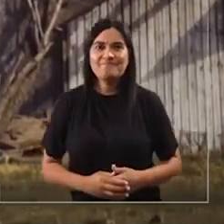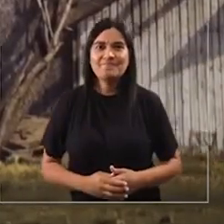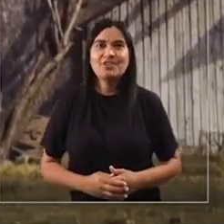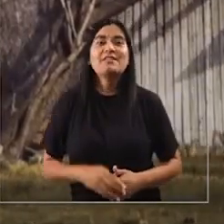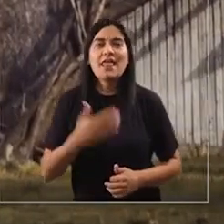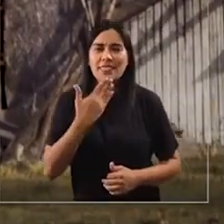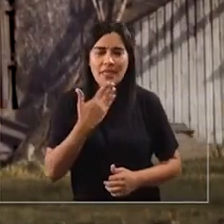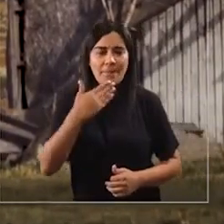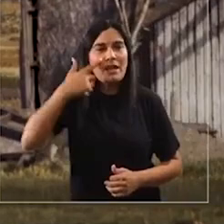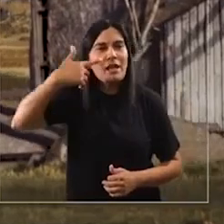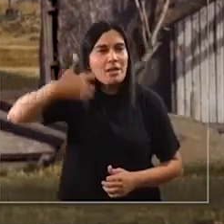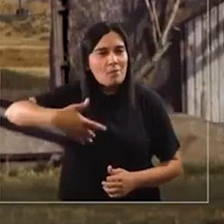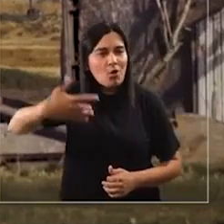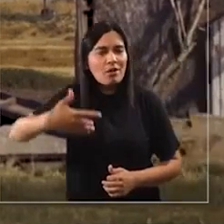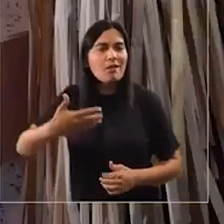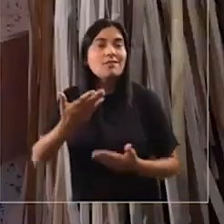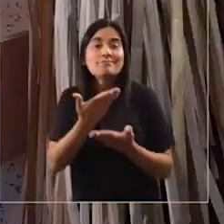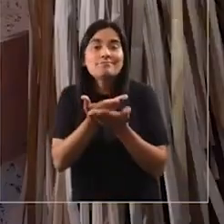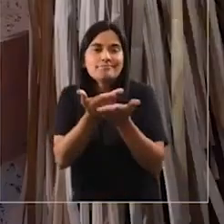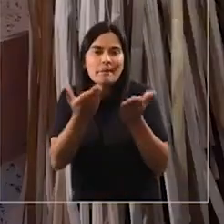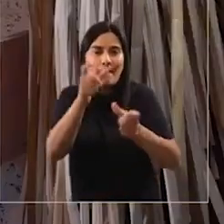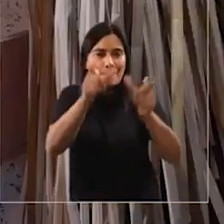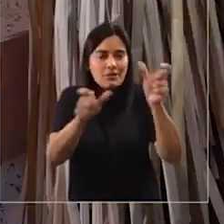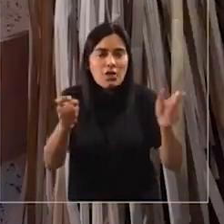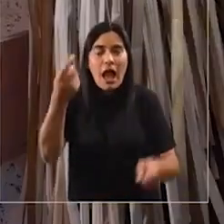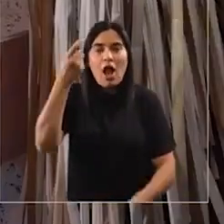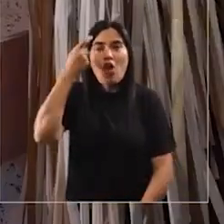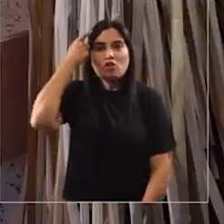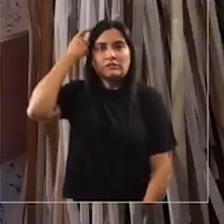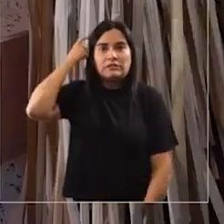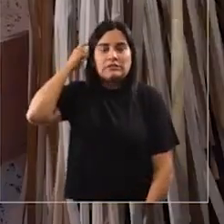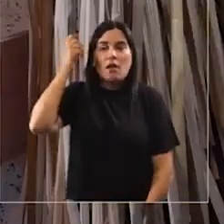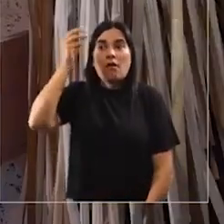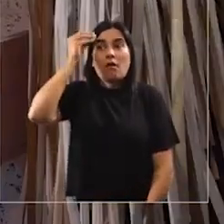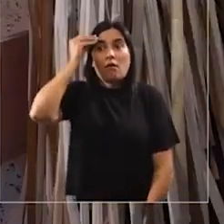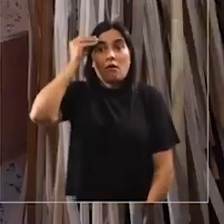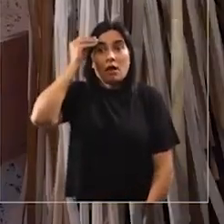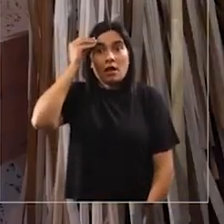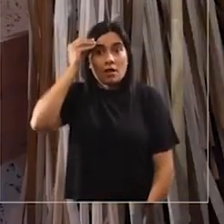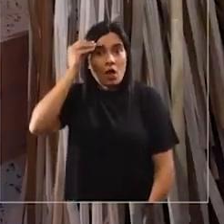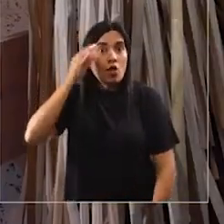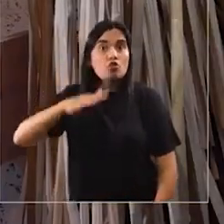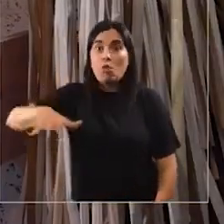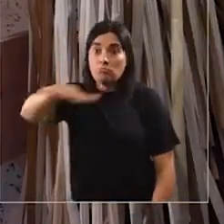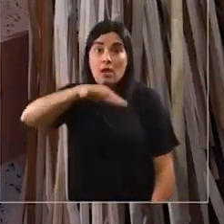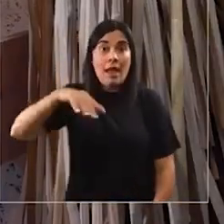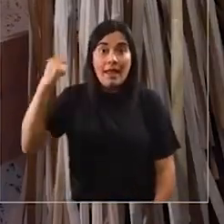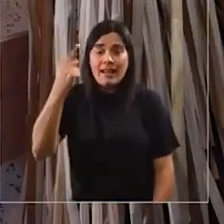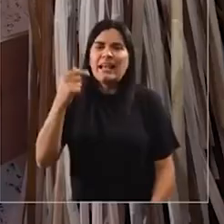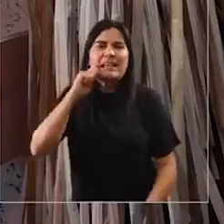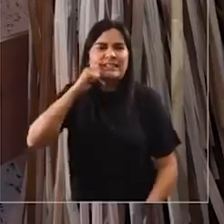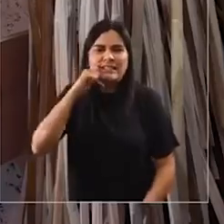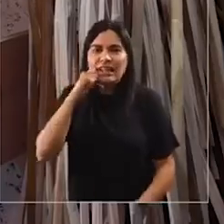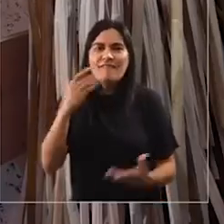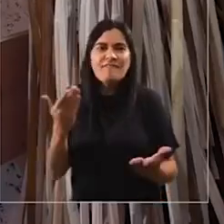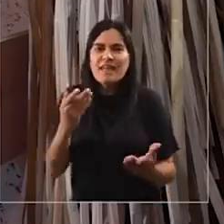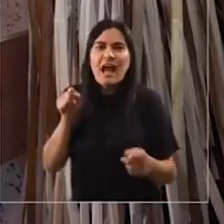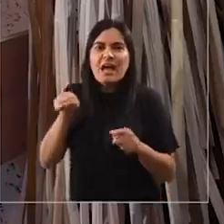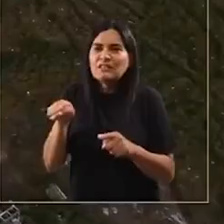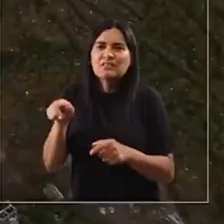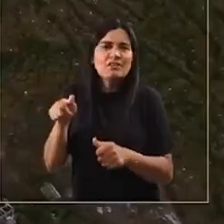muy grave. Entonces también es importante que la gente tome conciencia, la comunidad en general,